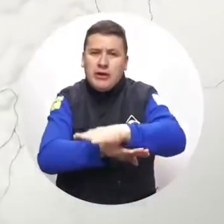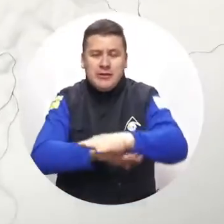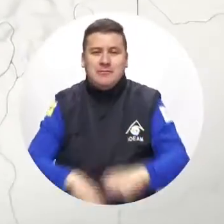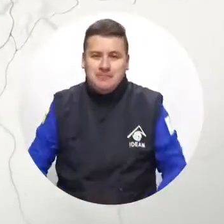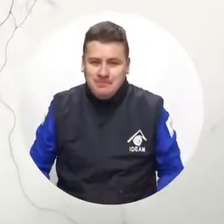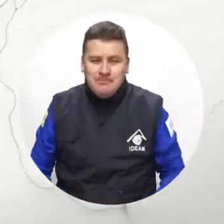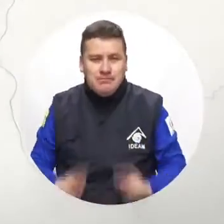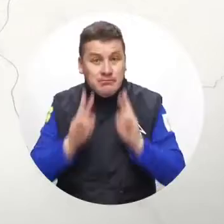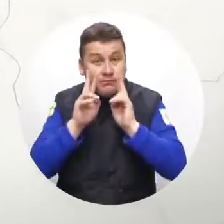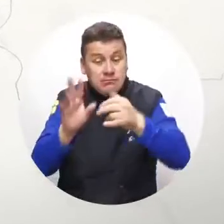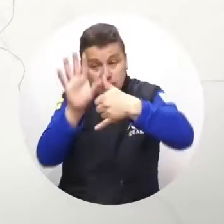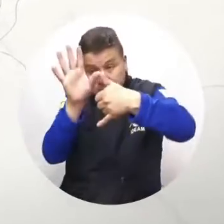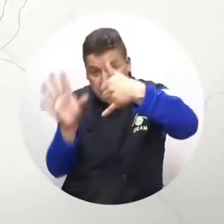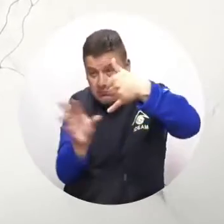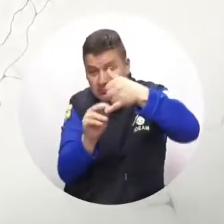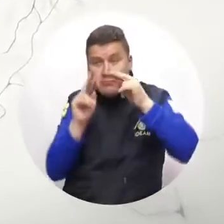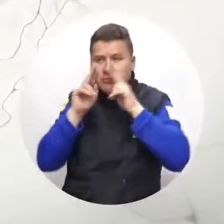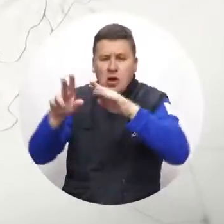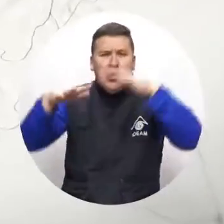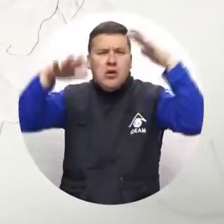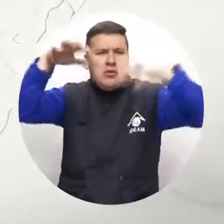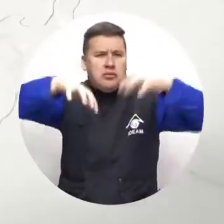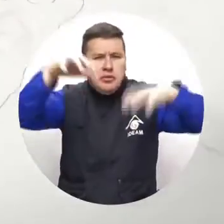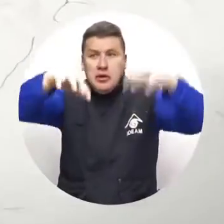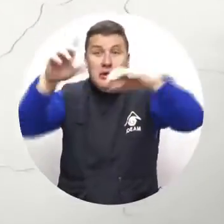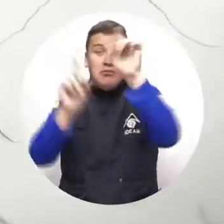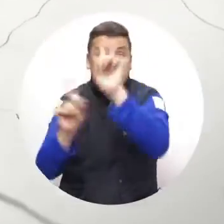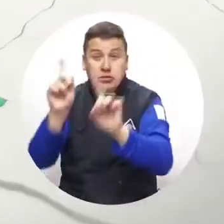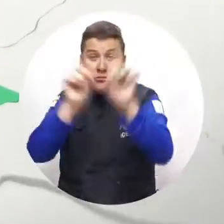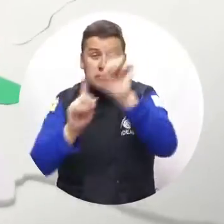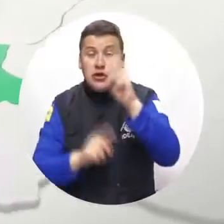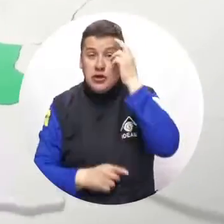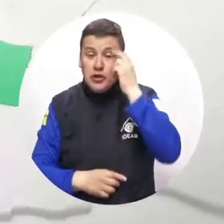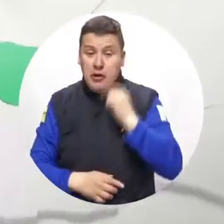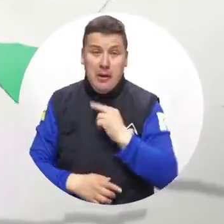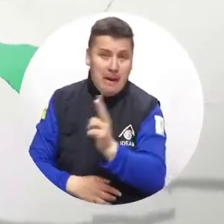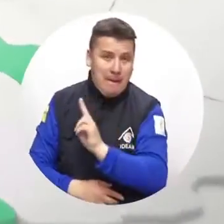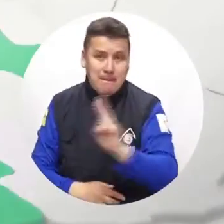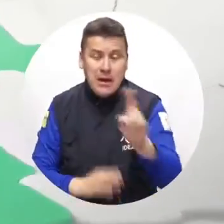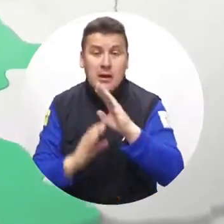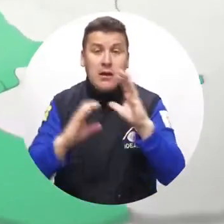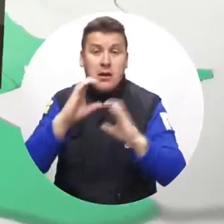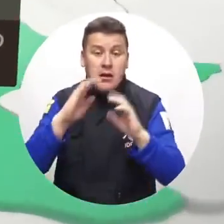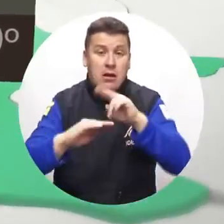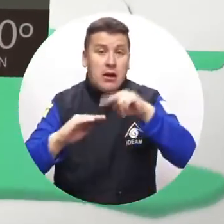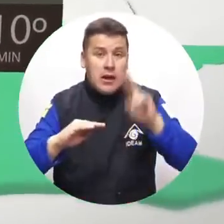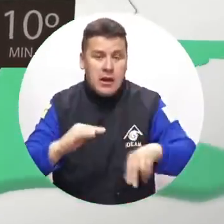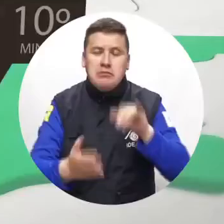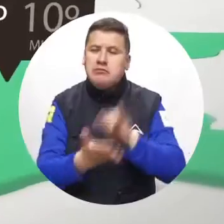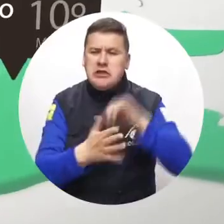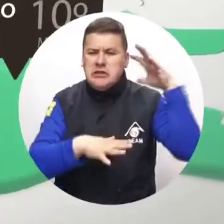El litoral del Pacífico recibirá lluvias nubosas y eléctricas en Chocón. El